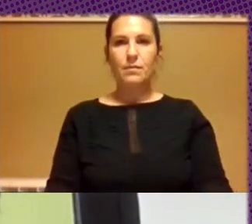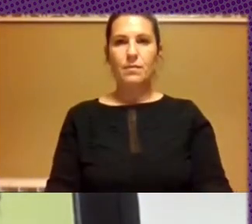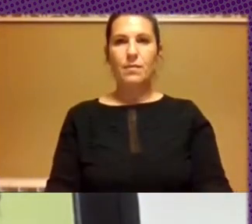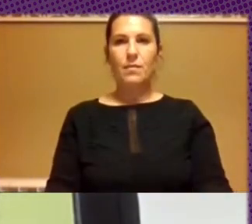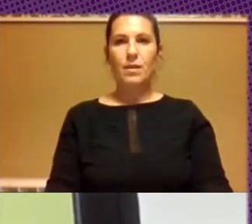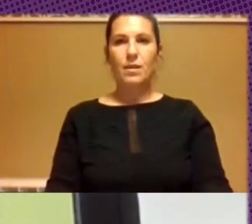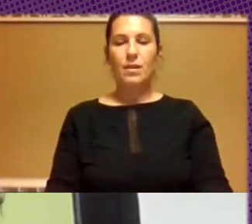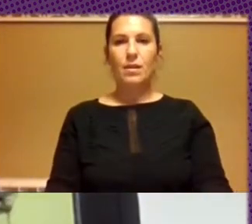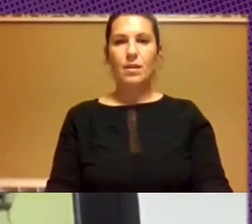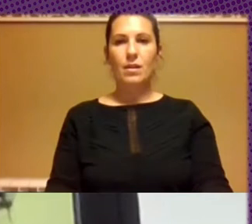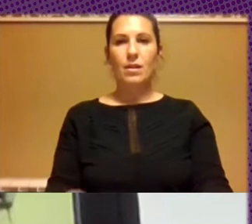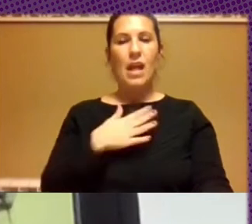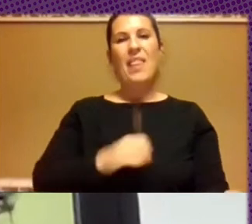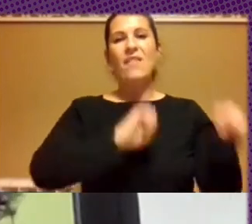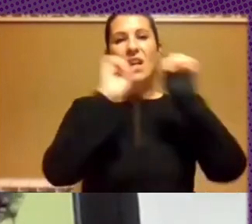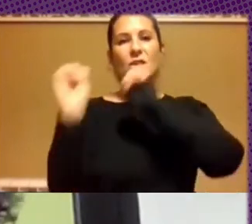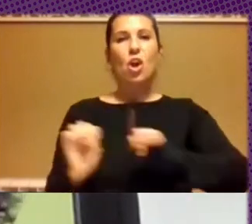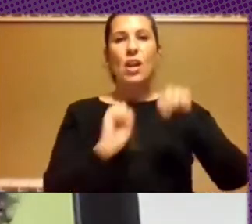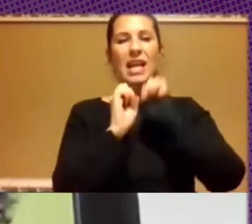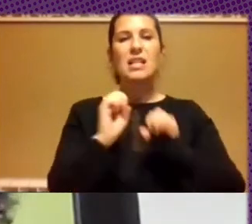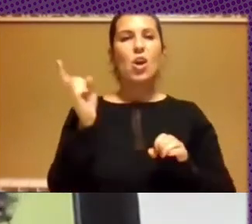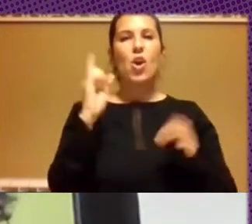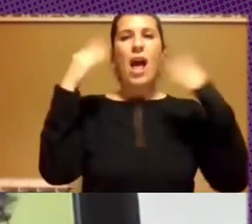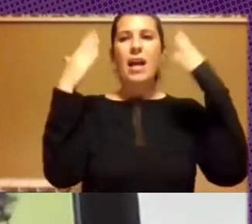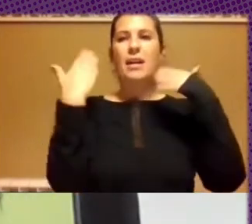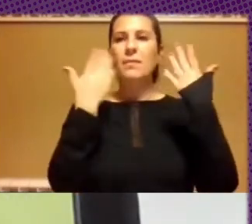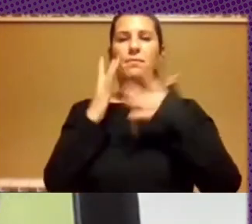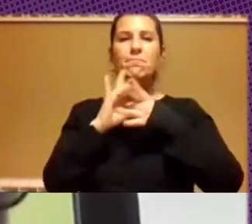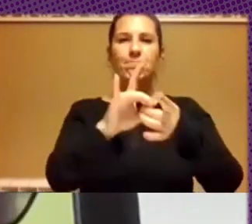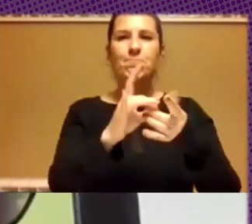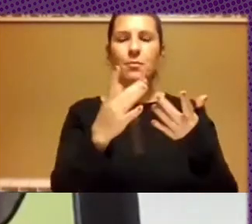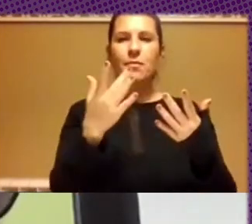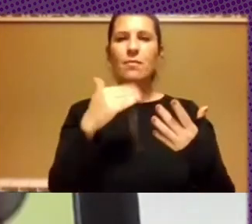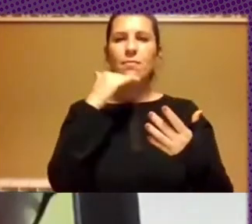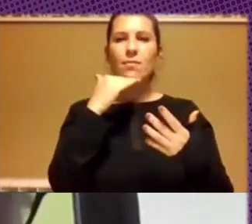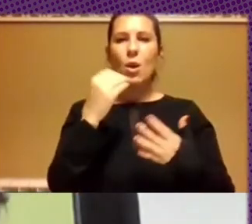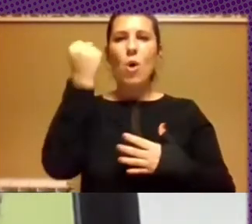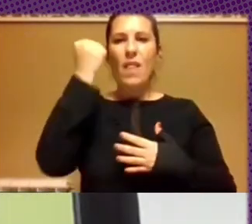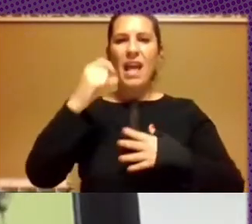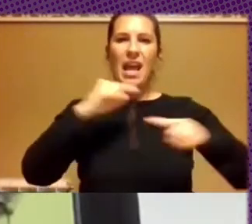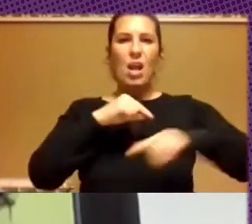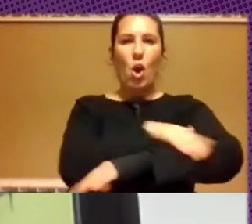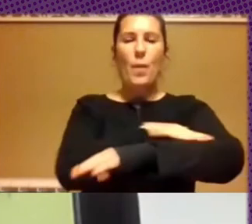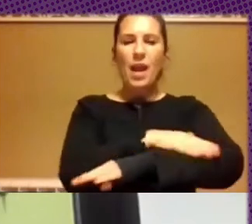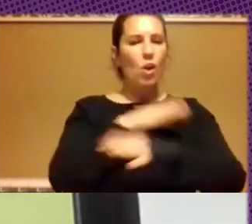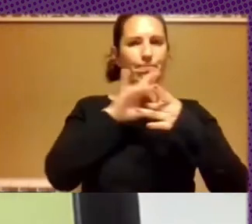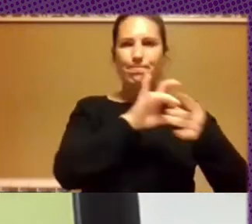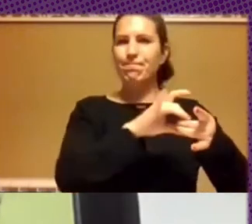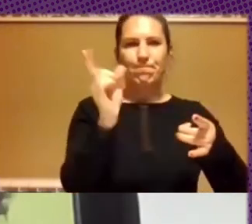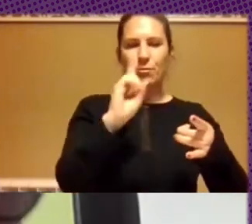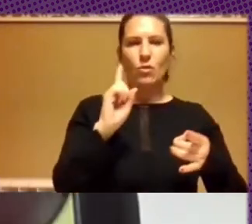tienen una alineación y una dependencia con el Poder Ejecutivo, con el Gobierno, sino que son